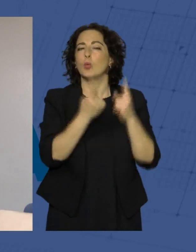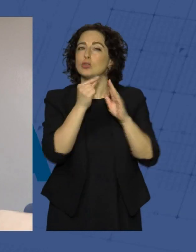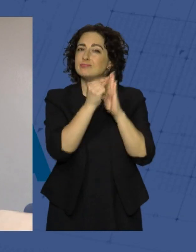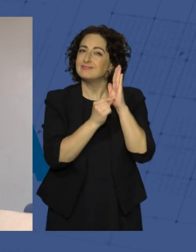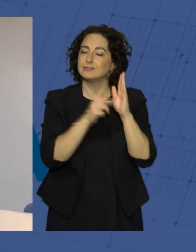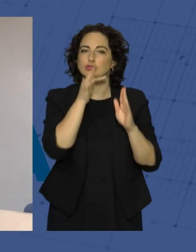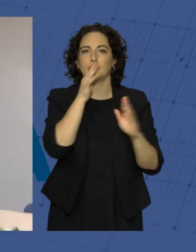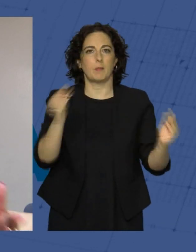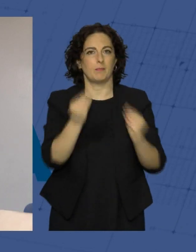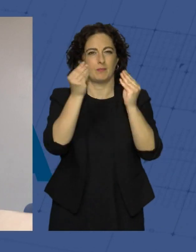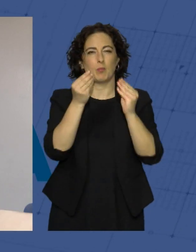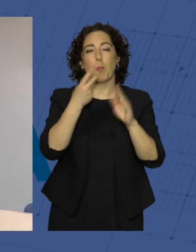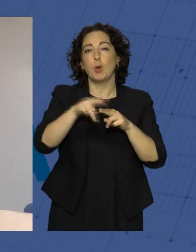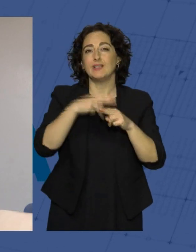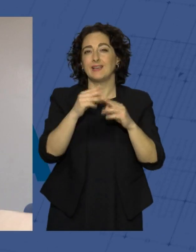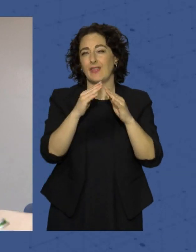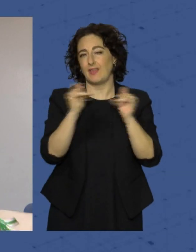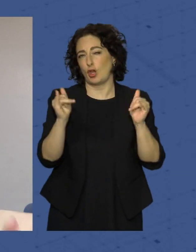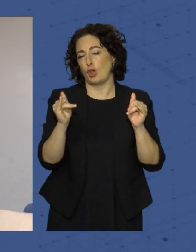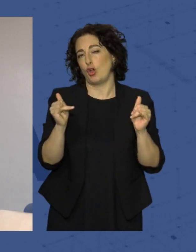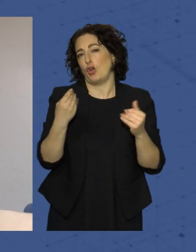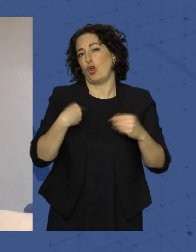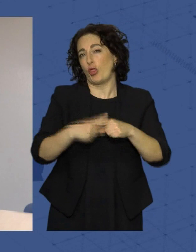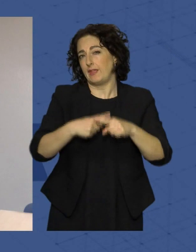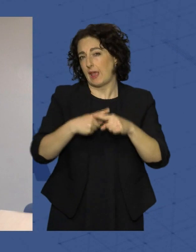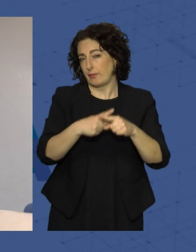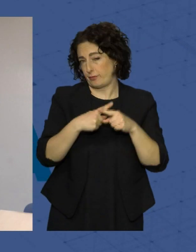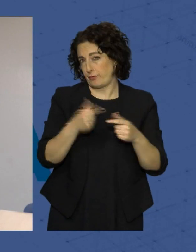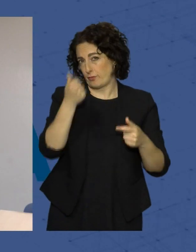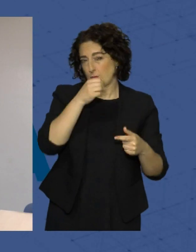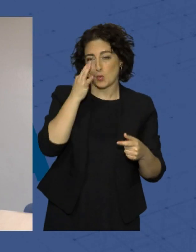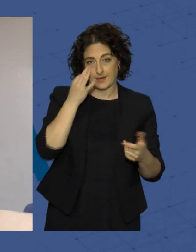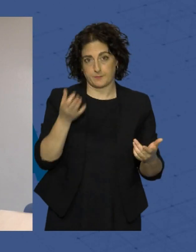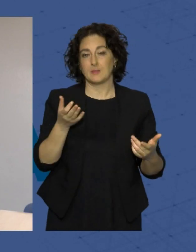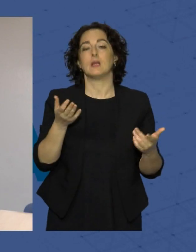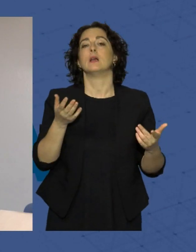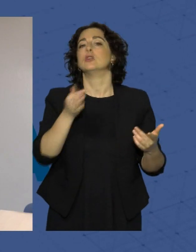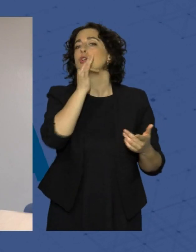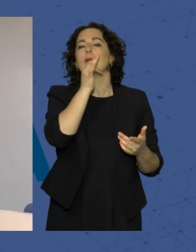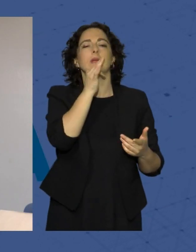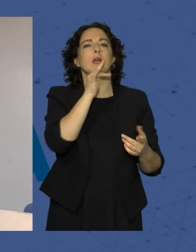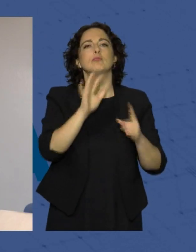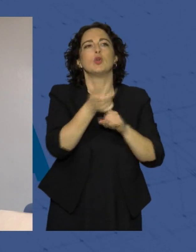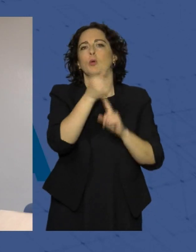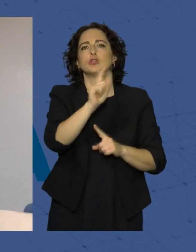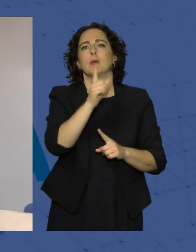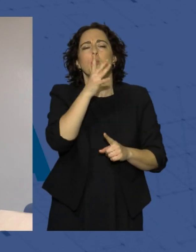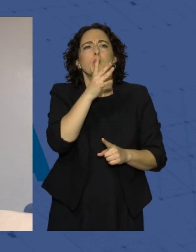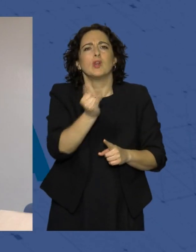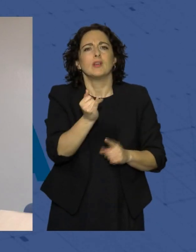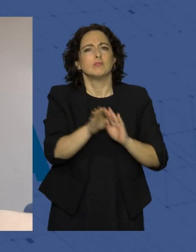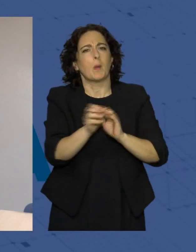políticas de conciliación que se han ido implantando, pero aún así no hemos llegado aquí de la cuestión de por qué sigue